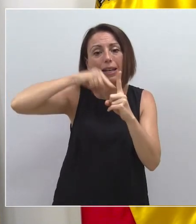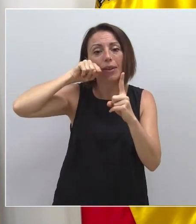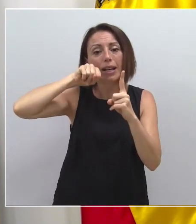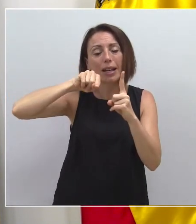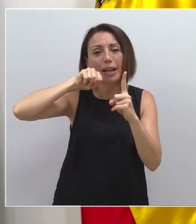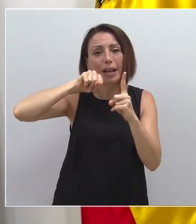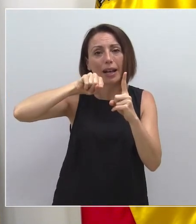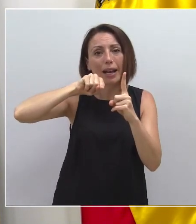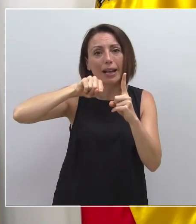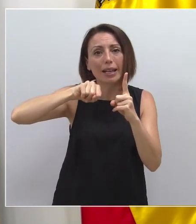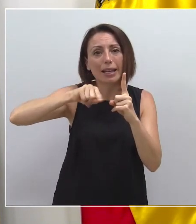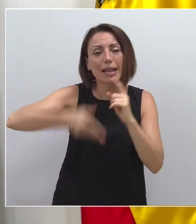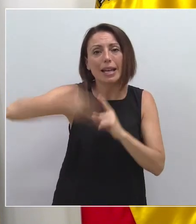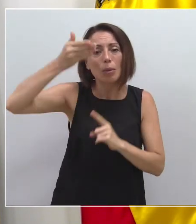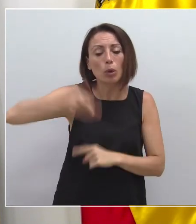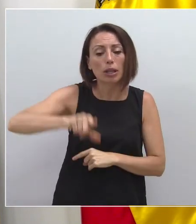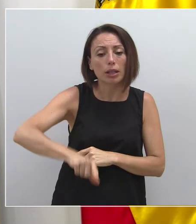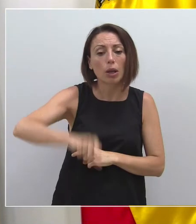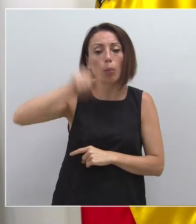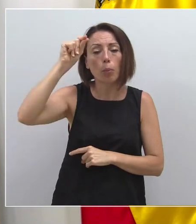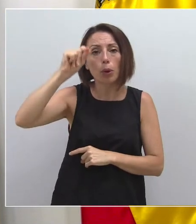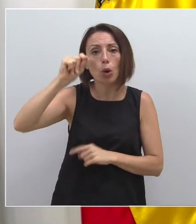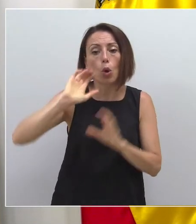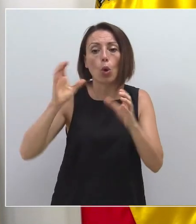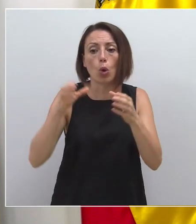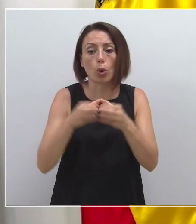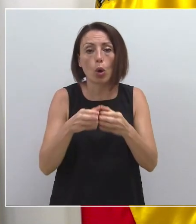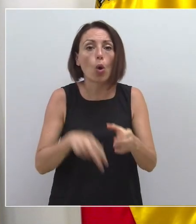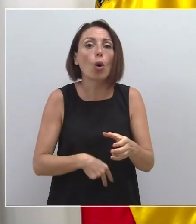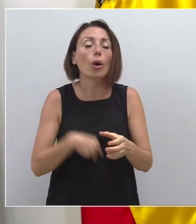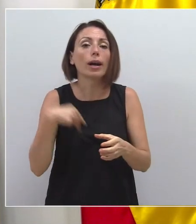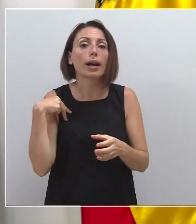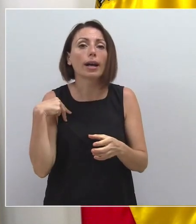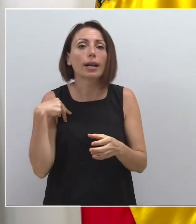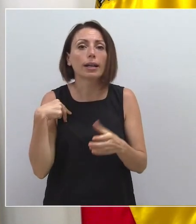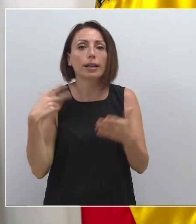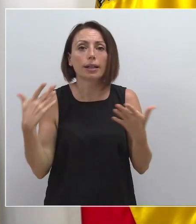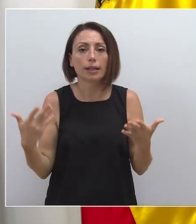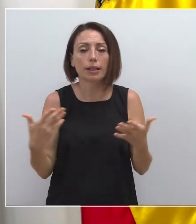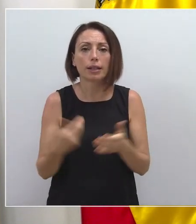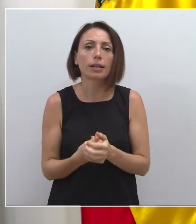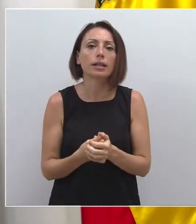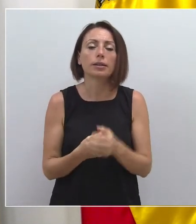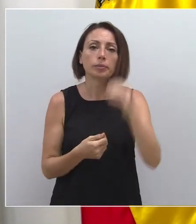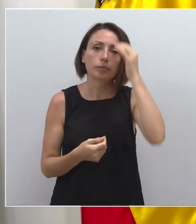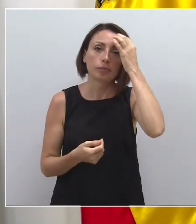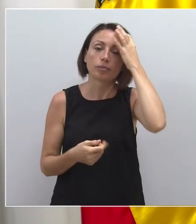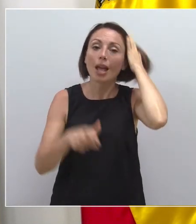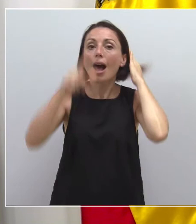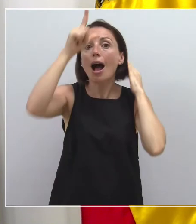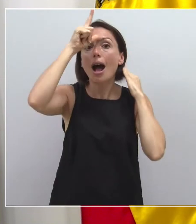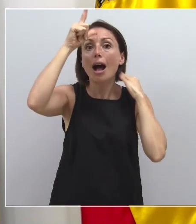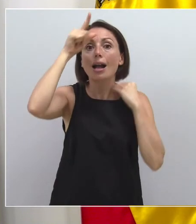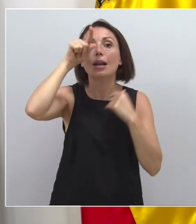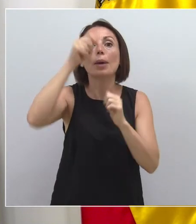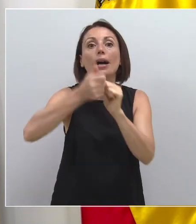hay que tomar importantes decisiones de carácter comunitario o en general, es Alemania, que